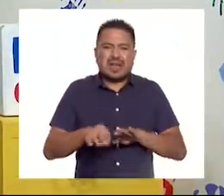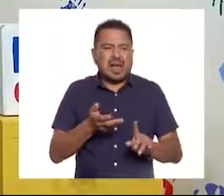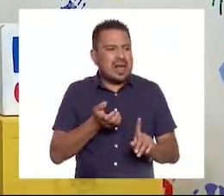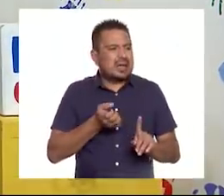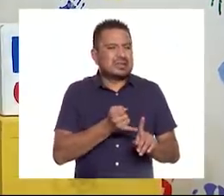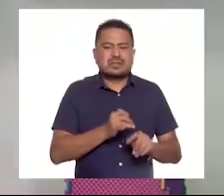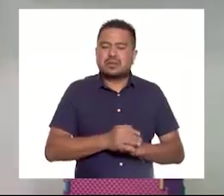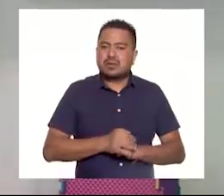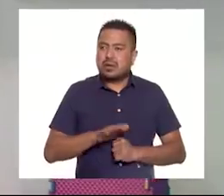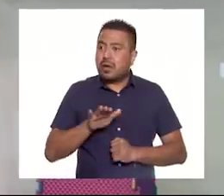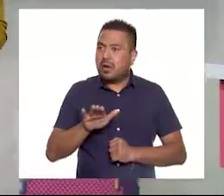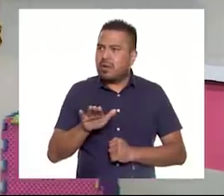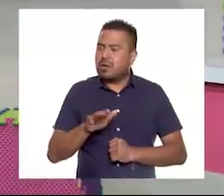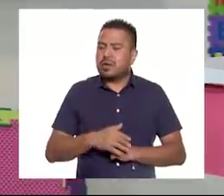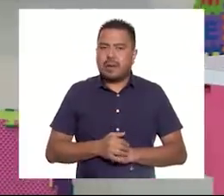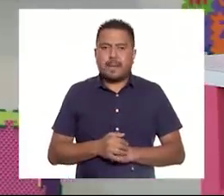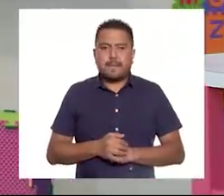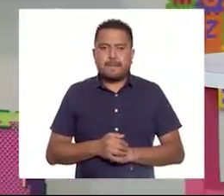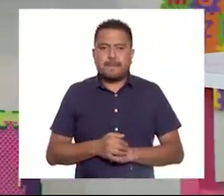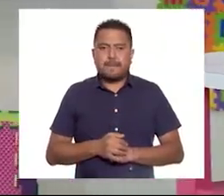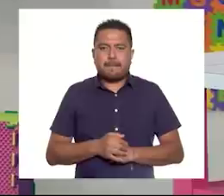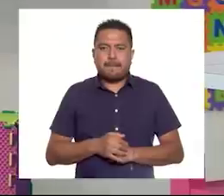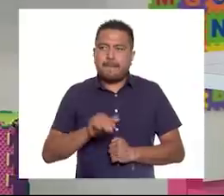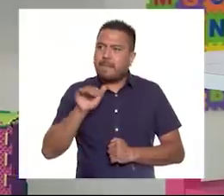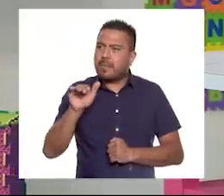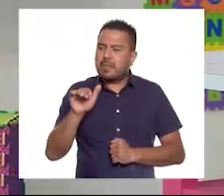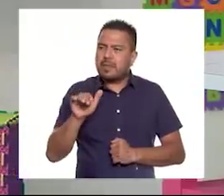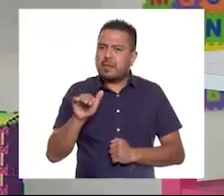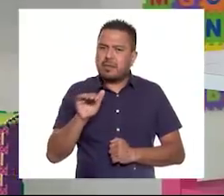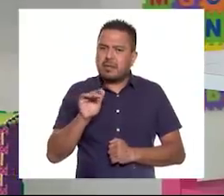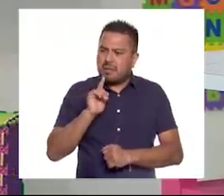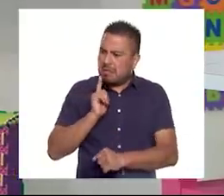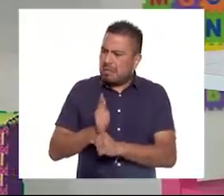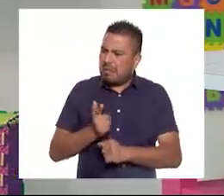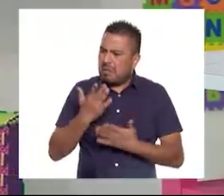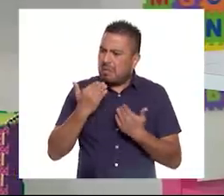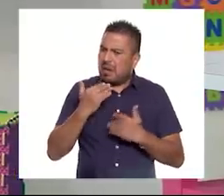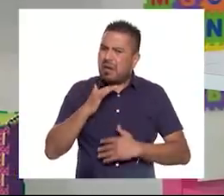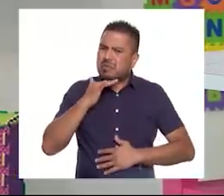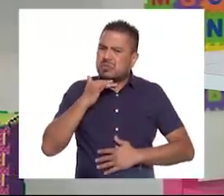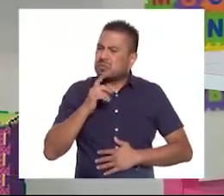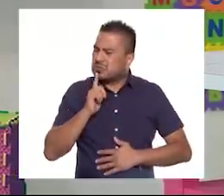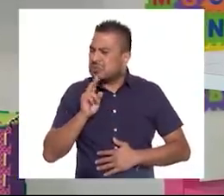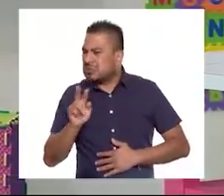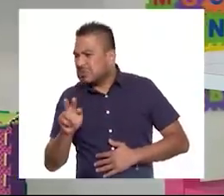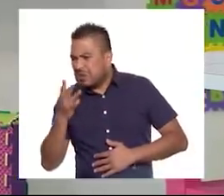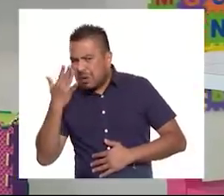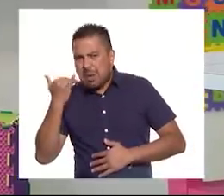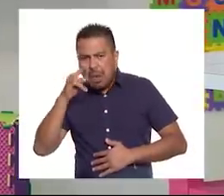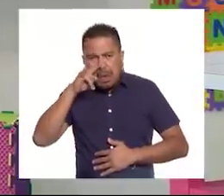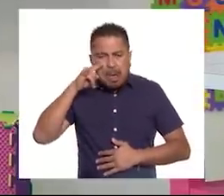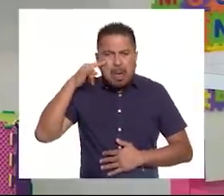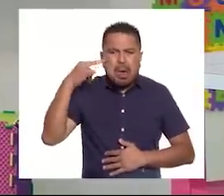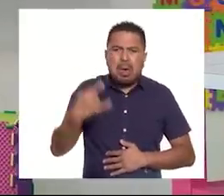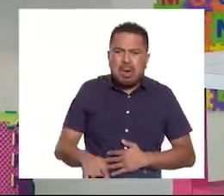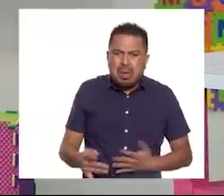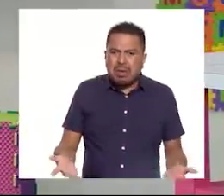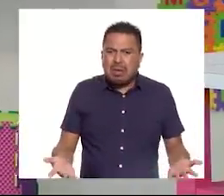gusta. Oye, pero, Erick, no se notan tanto las manchas. ¿No se notan? No.